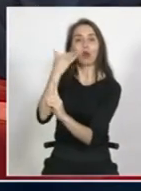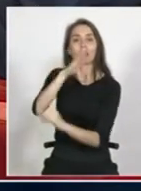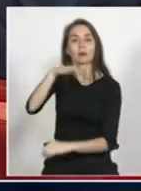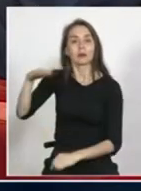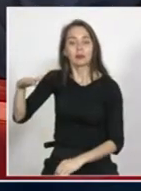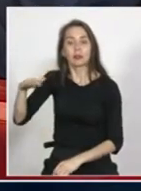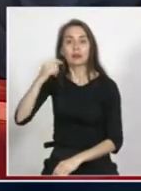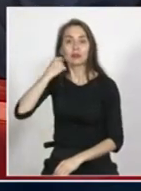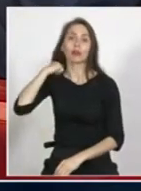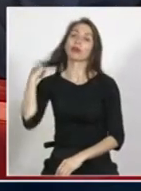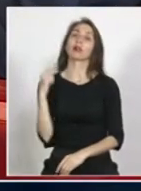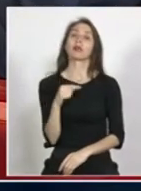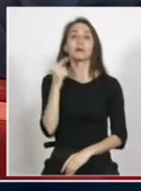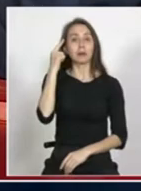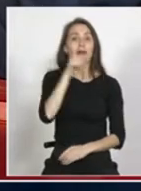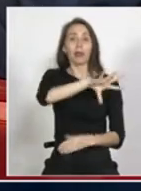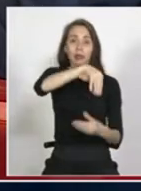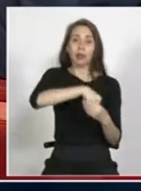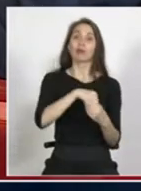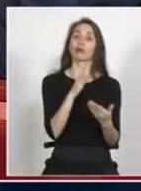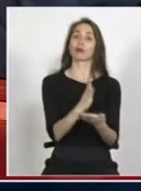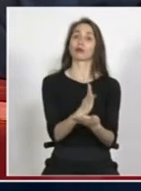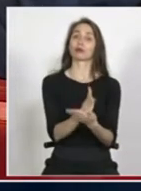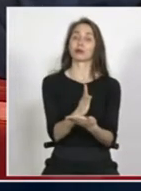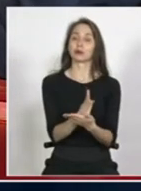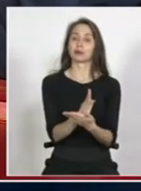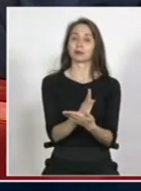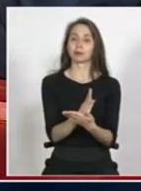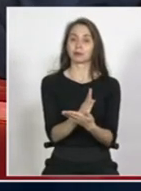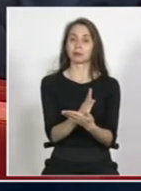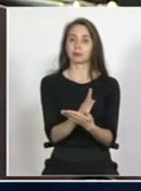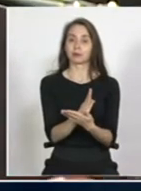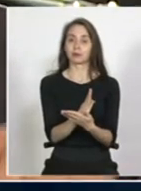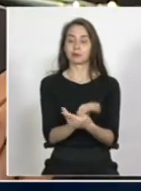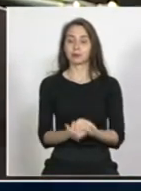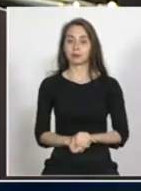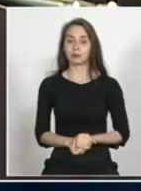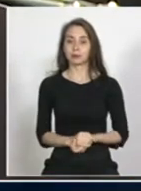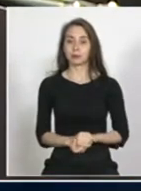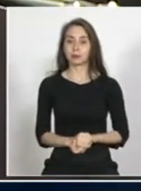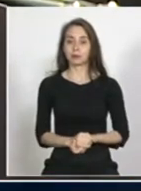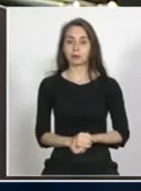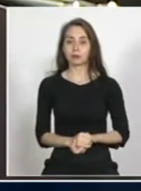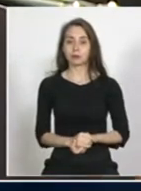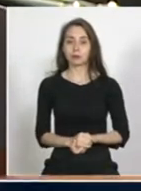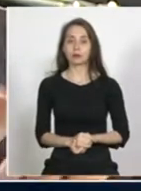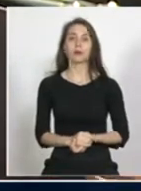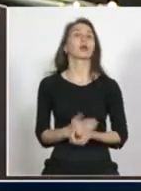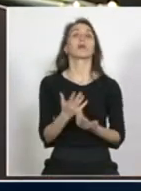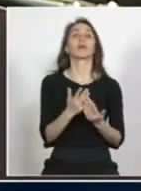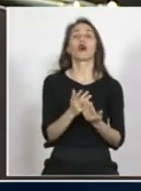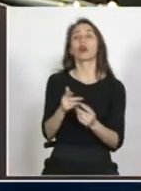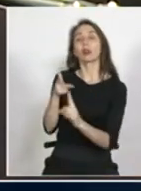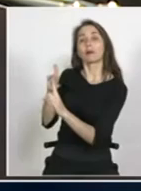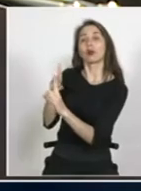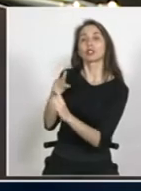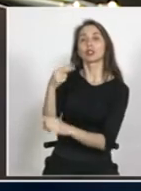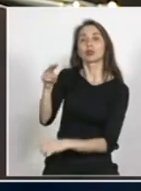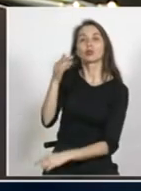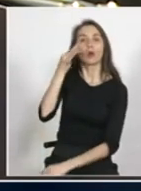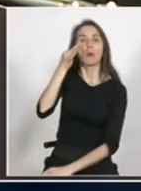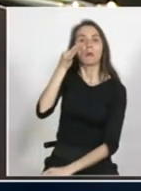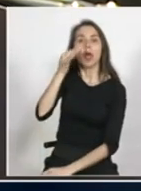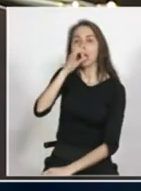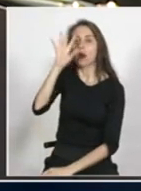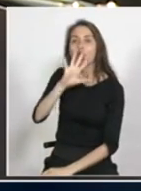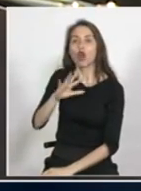jardines infantiles y relacionados directamente al color de piel, a la nacionalidad, cosa que